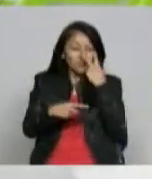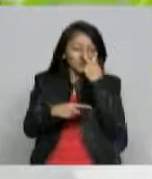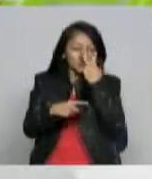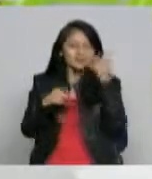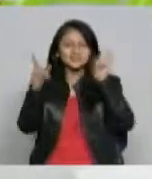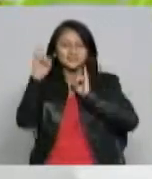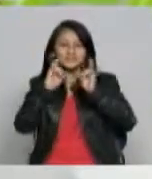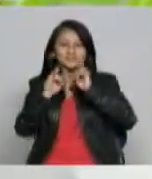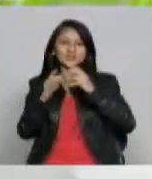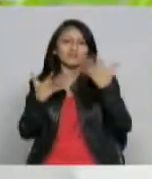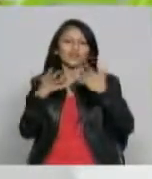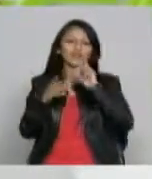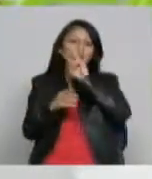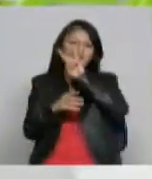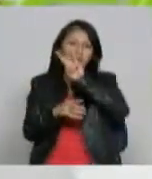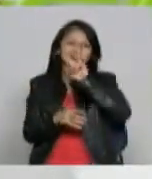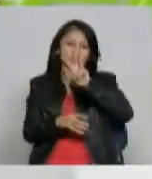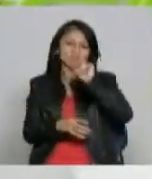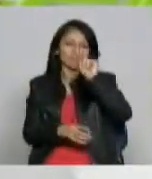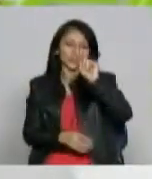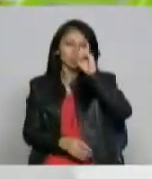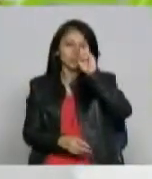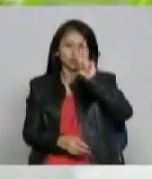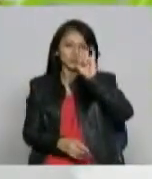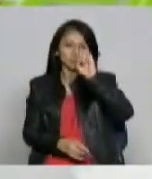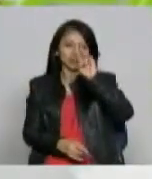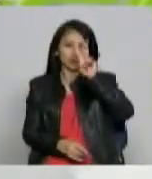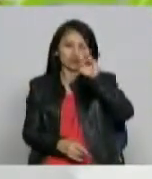.gov.com slash convertik